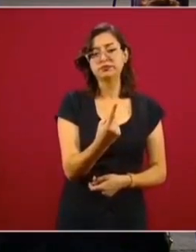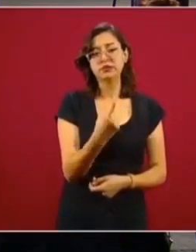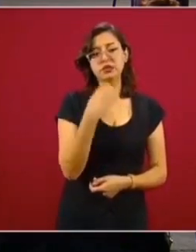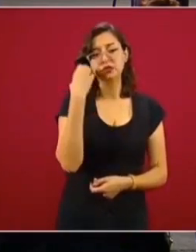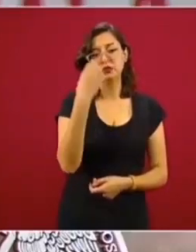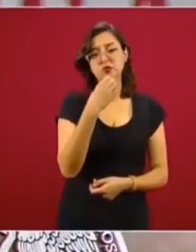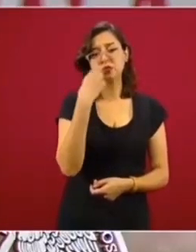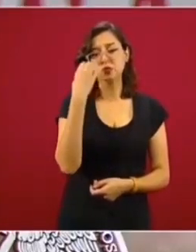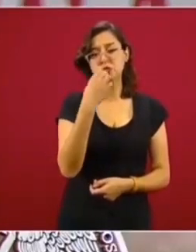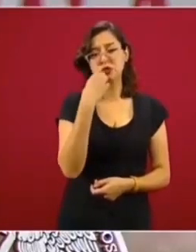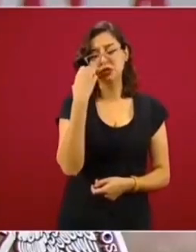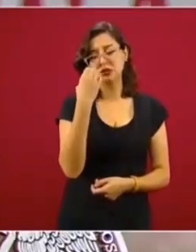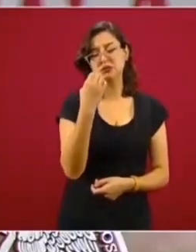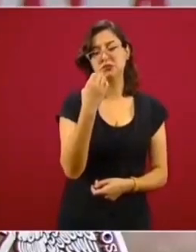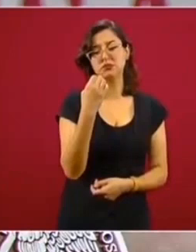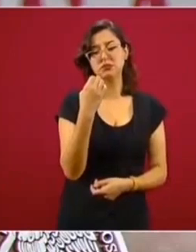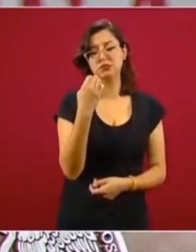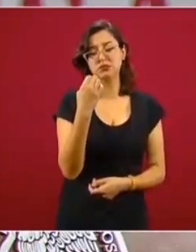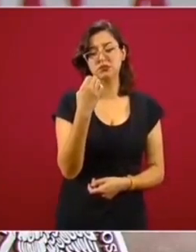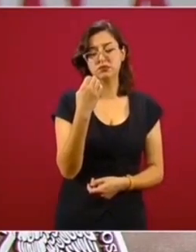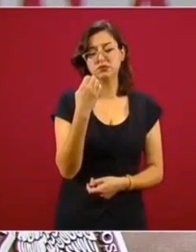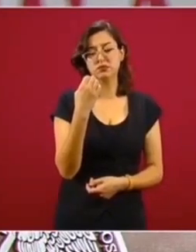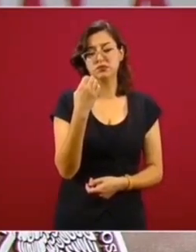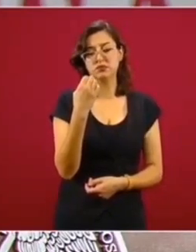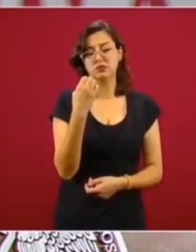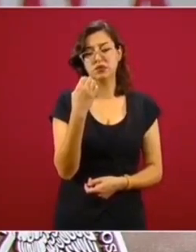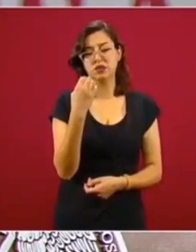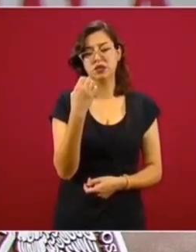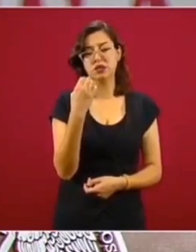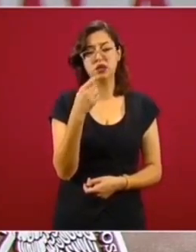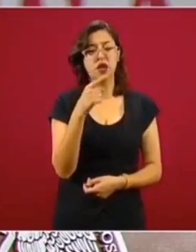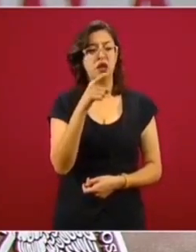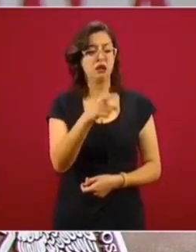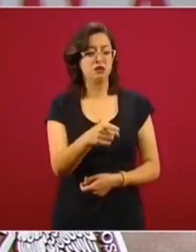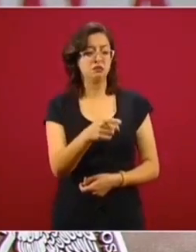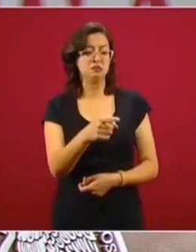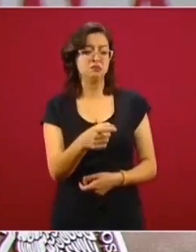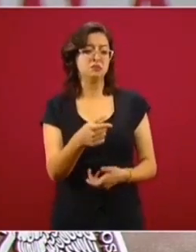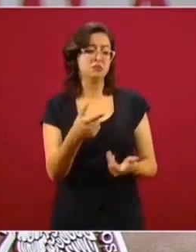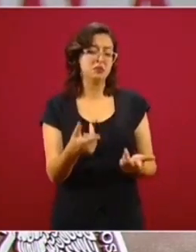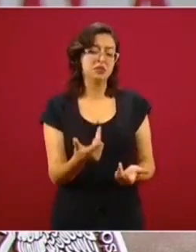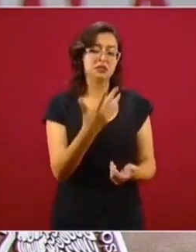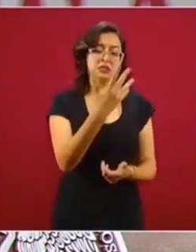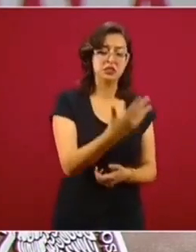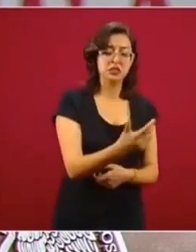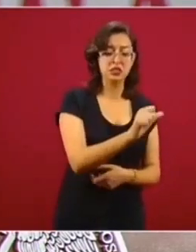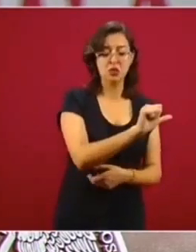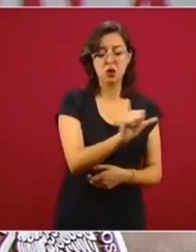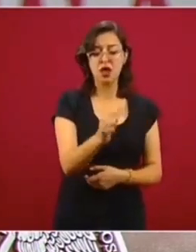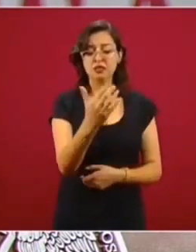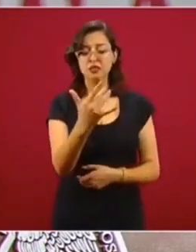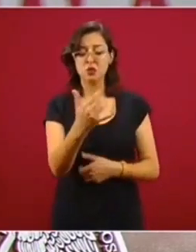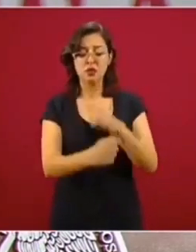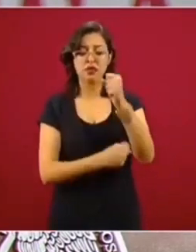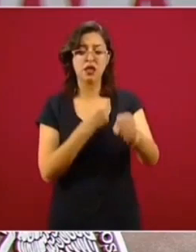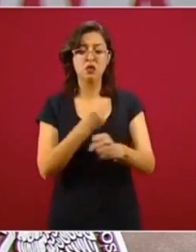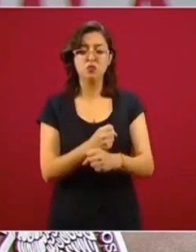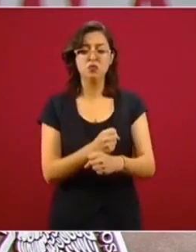50 alumnos, 150 mil pesos